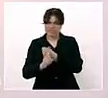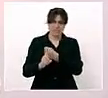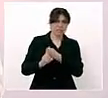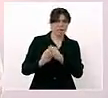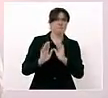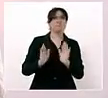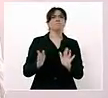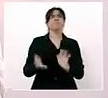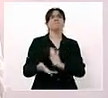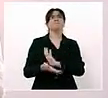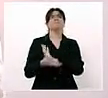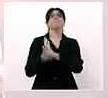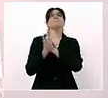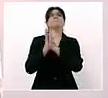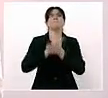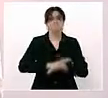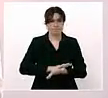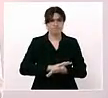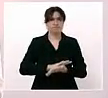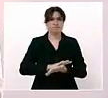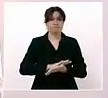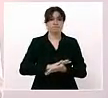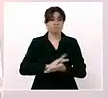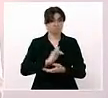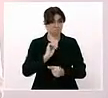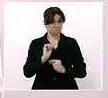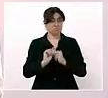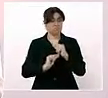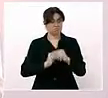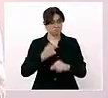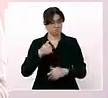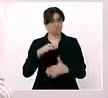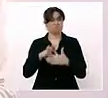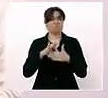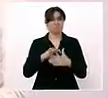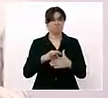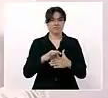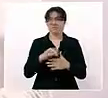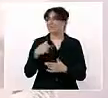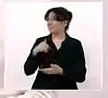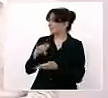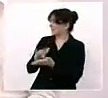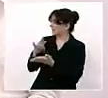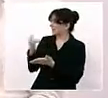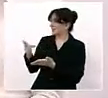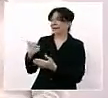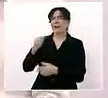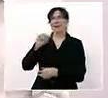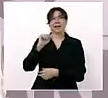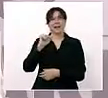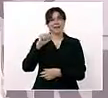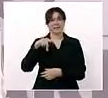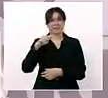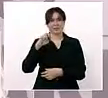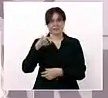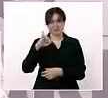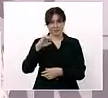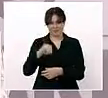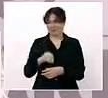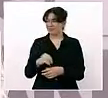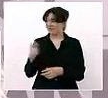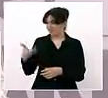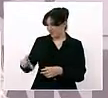Por eso, le agradecemos mucho a Antonio y estamos seguros